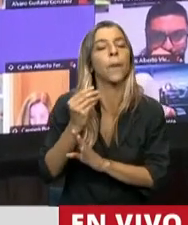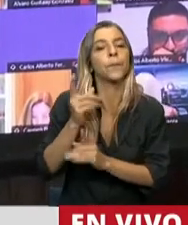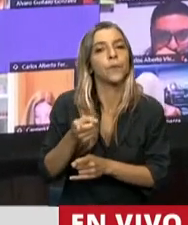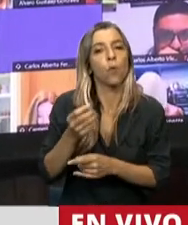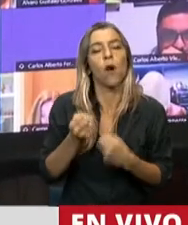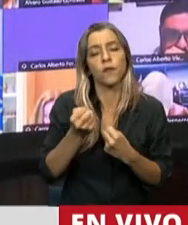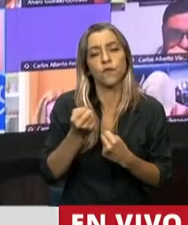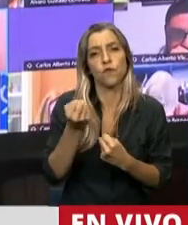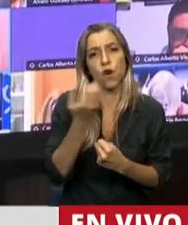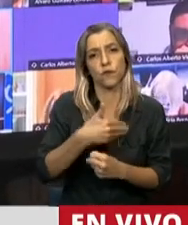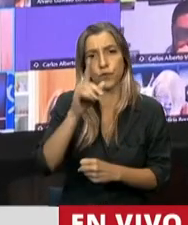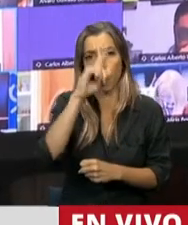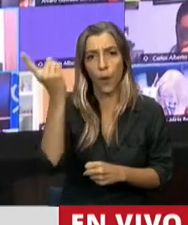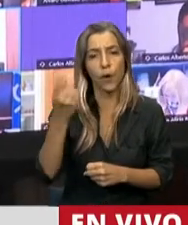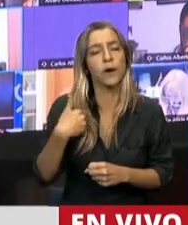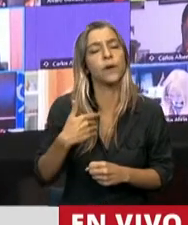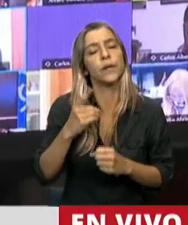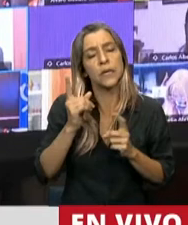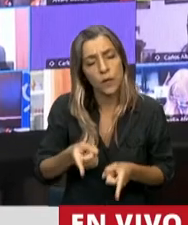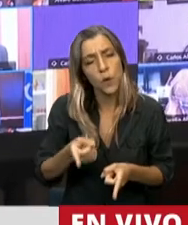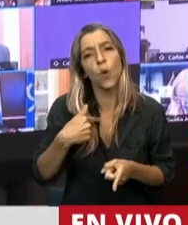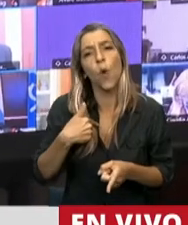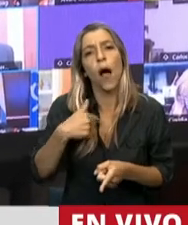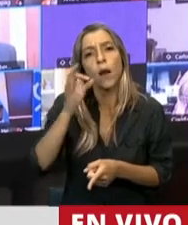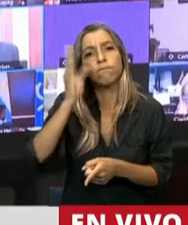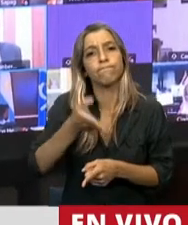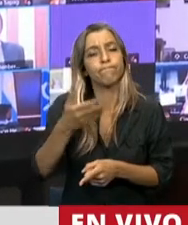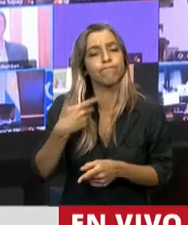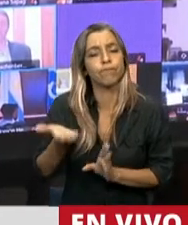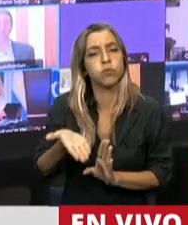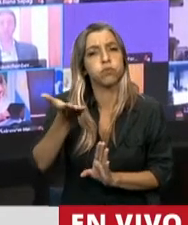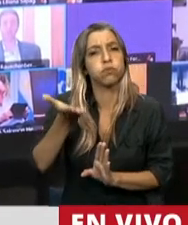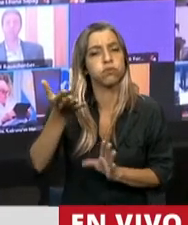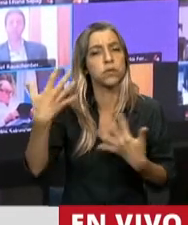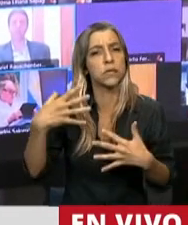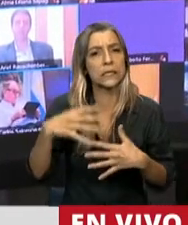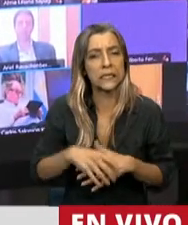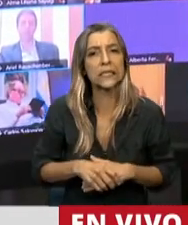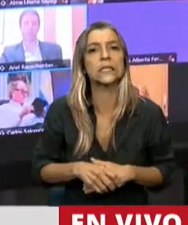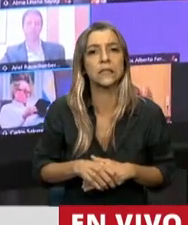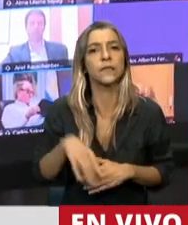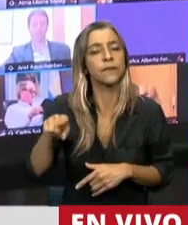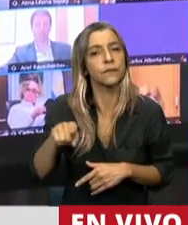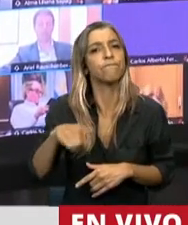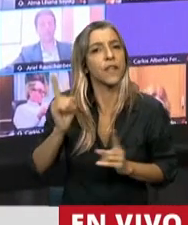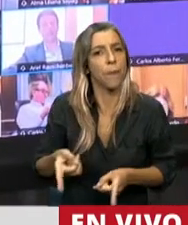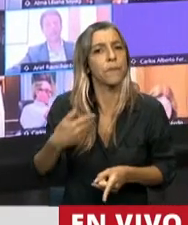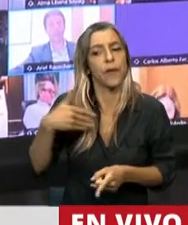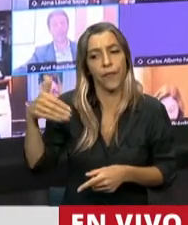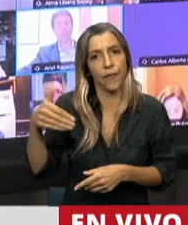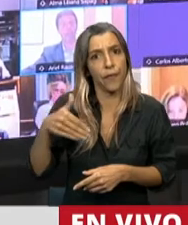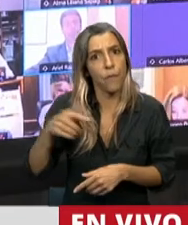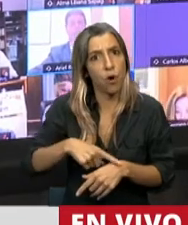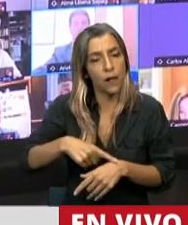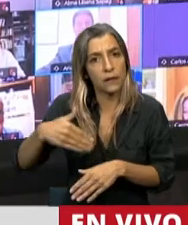del gobierno nacional, todavía siguen siendo tasas que nos preocupan y que esa demora en la acreditación sigue generando costos,